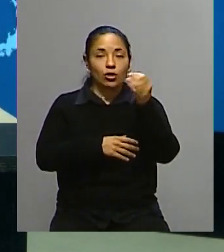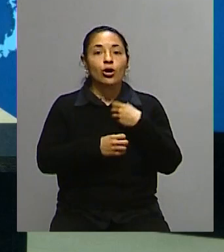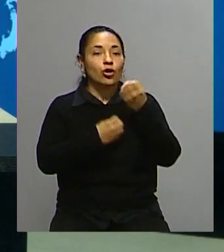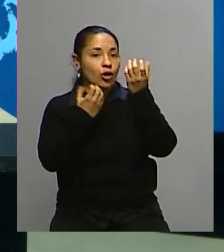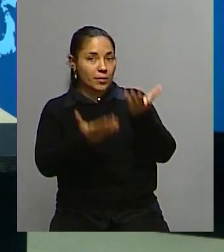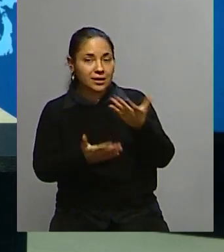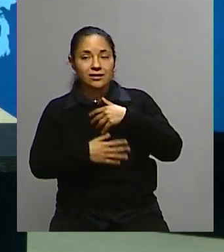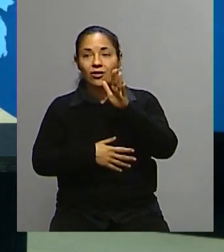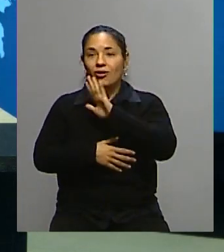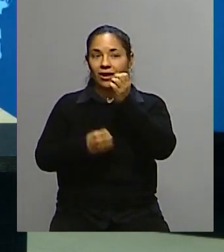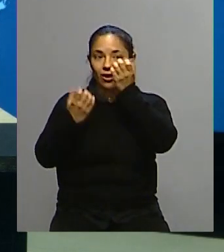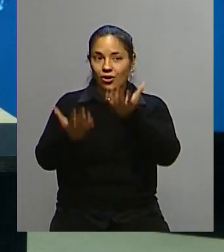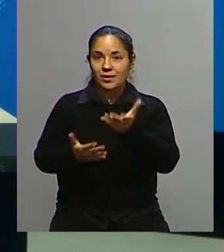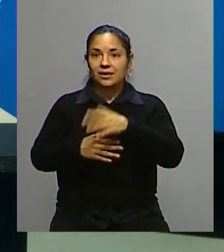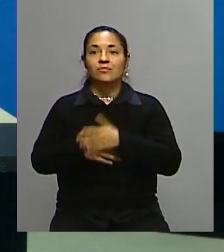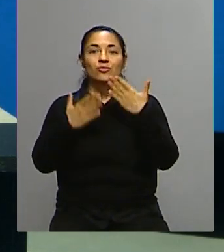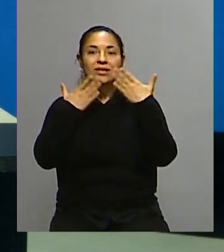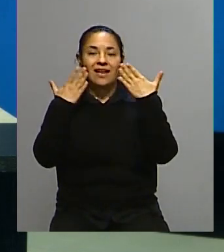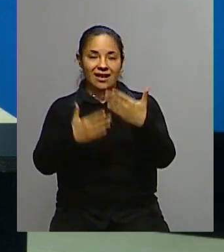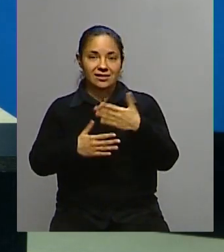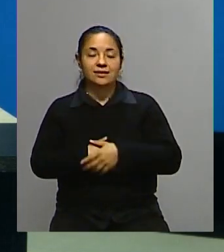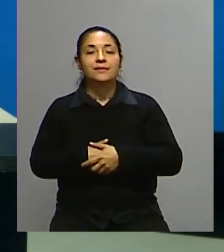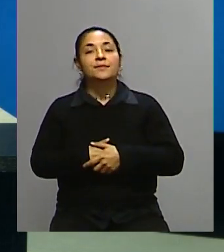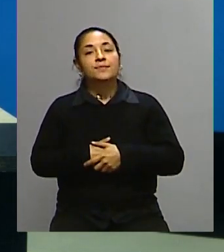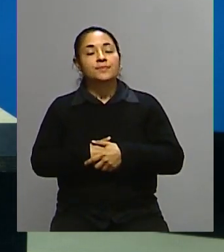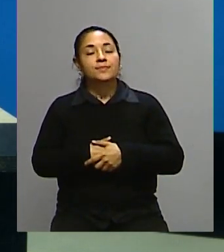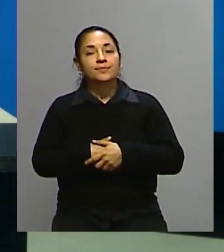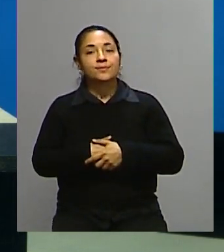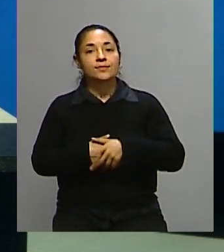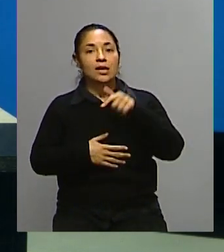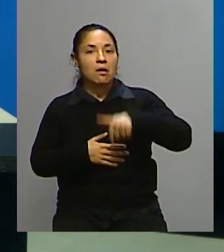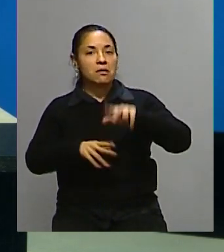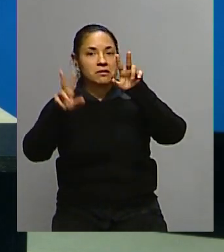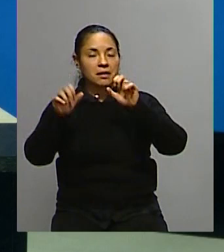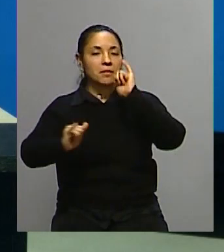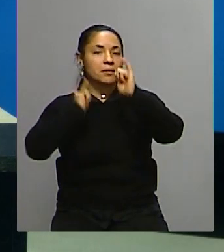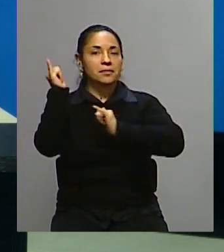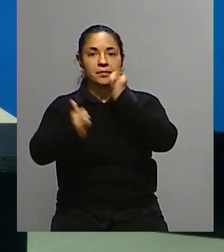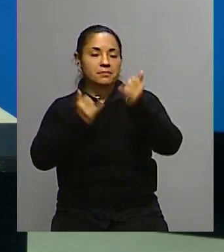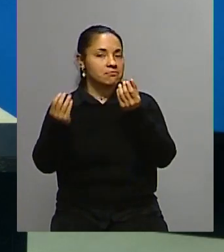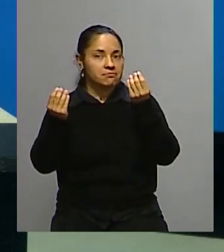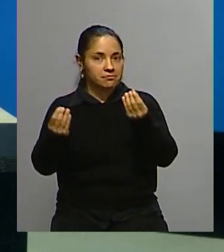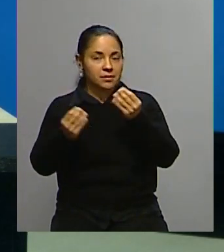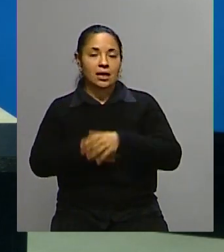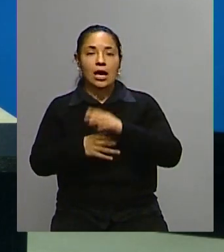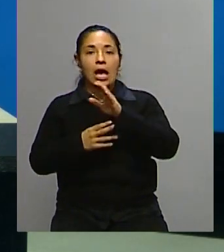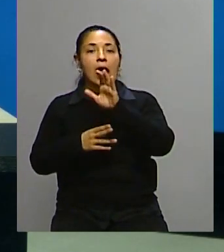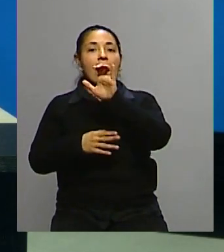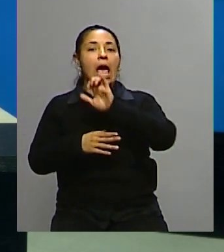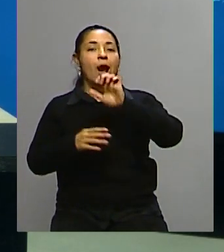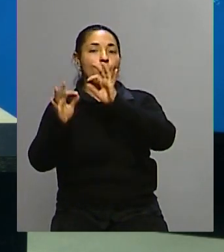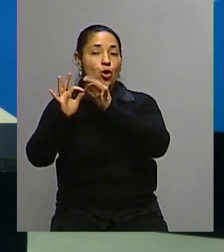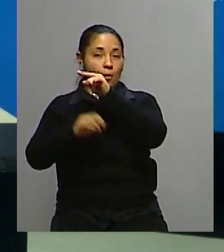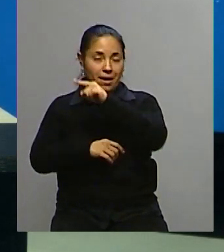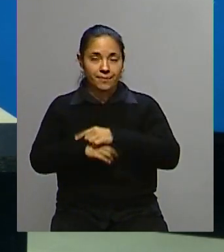Hola, Claudia. ¿Cómo estás? Muchísimas gracias. Bueno, vamos a hablar de lo que ha sucedido específicamente en Europa, en el Reino